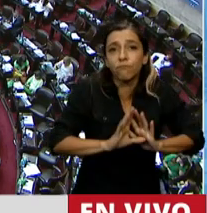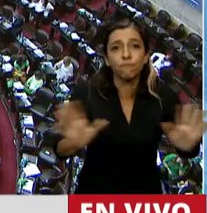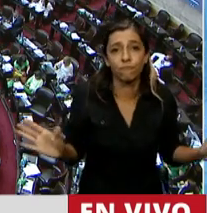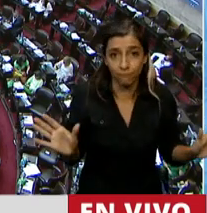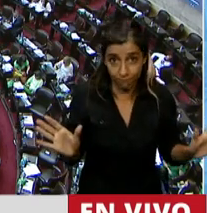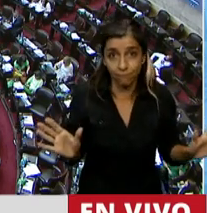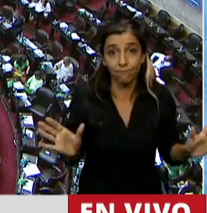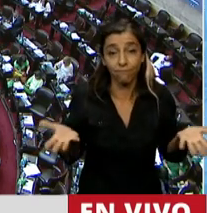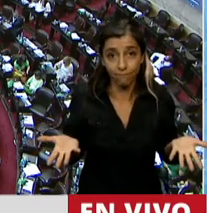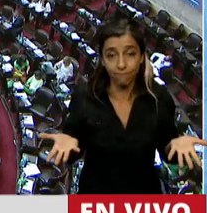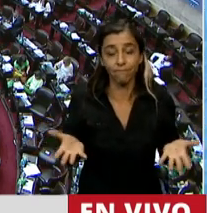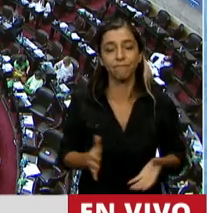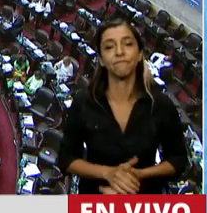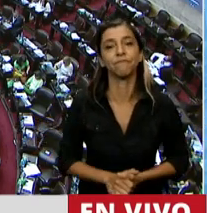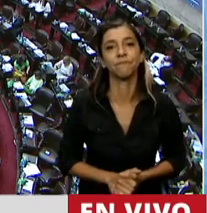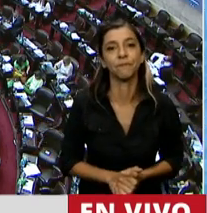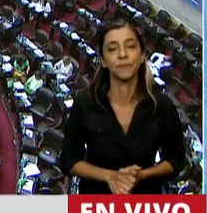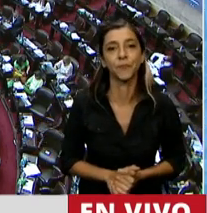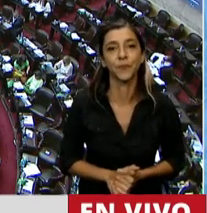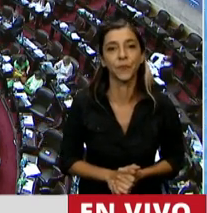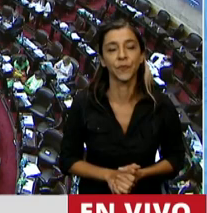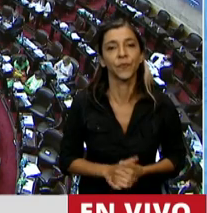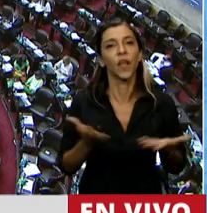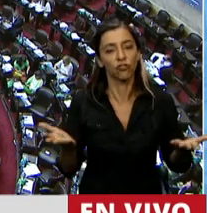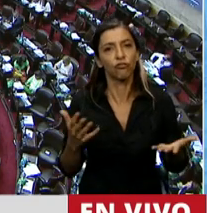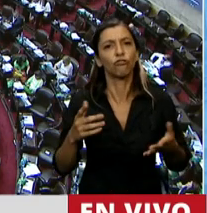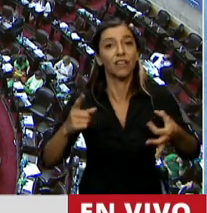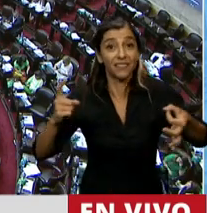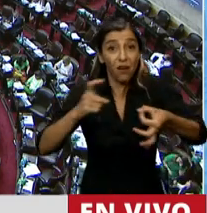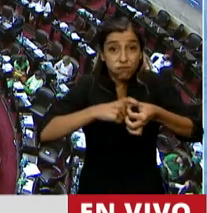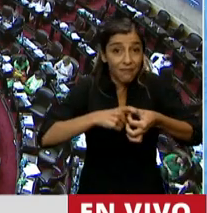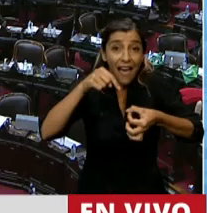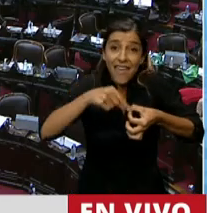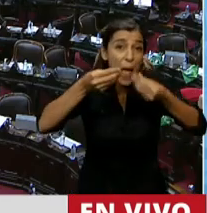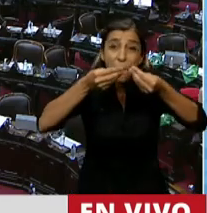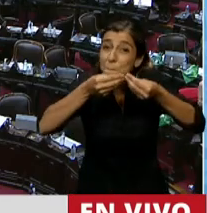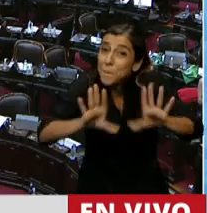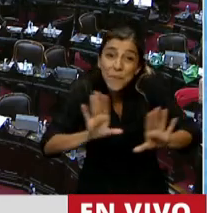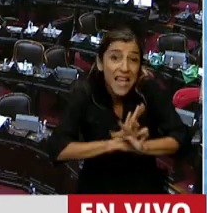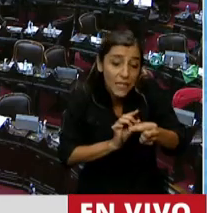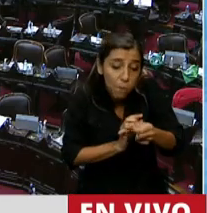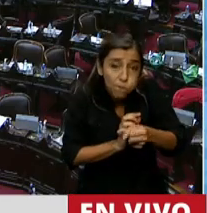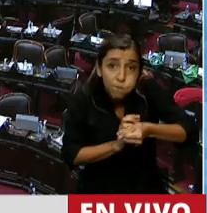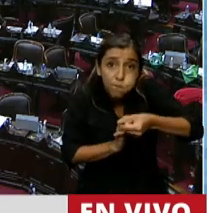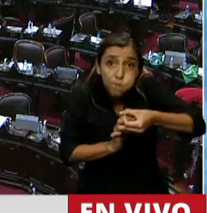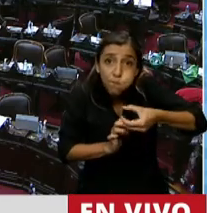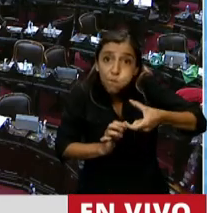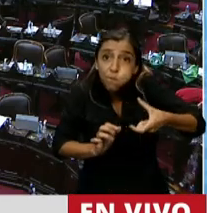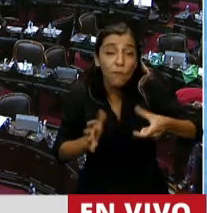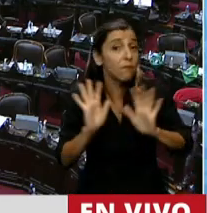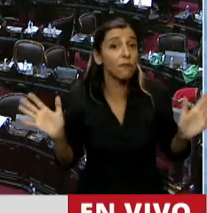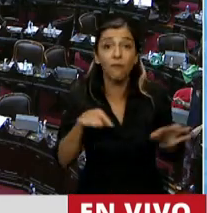espermatozoide y el óvulo. Respectivamente, dan lugar al embrión. Así empieza la concepción que declara la Constitución